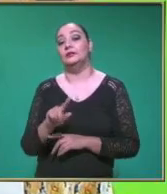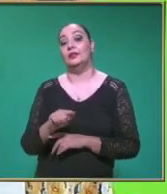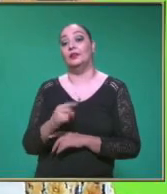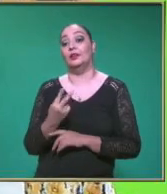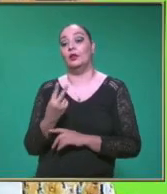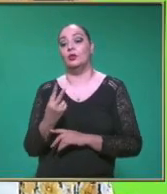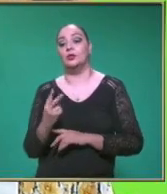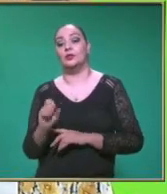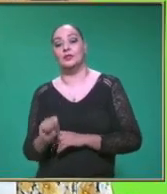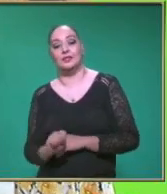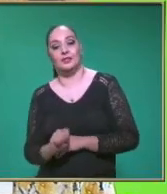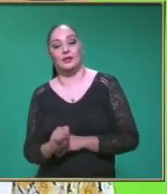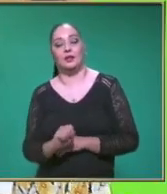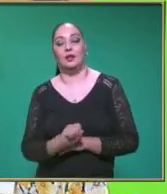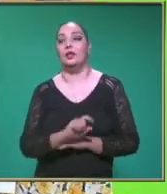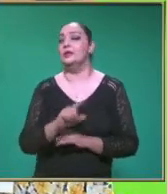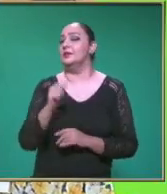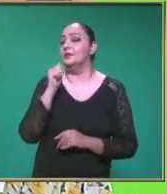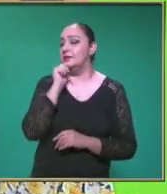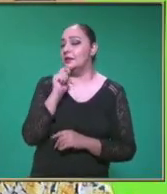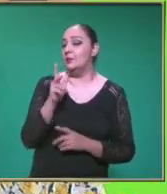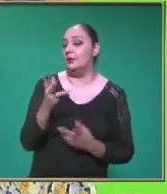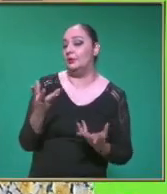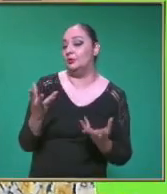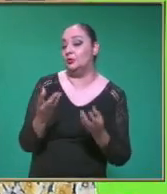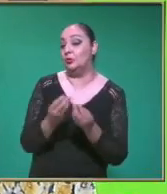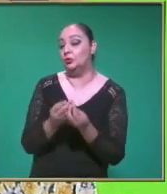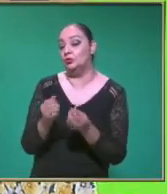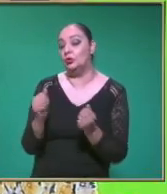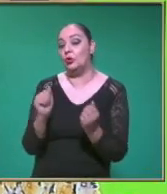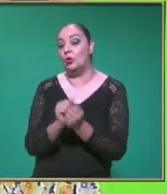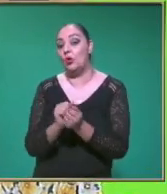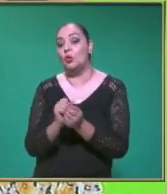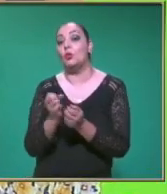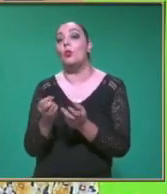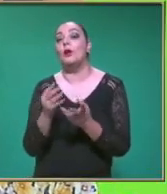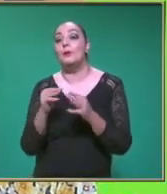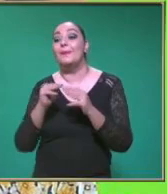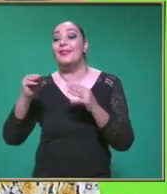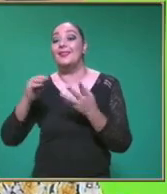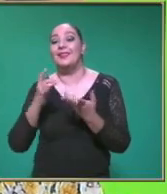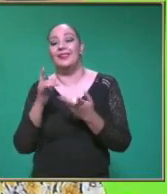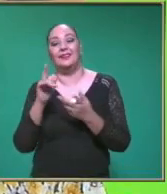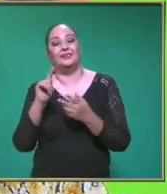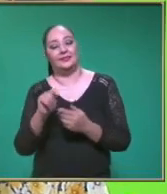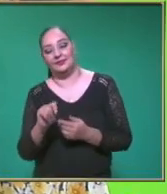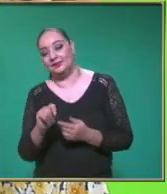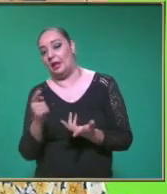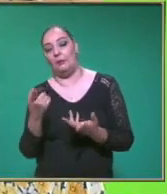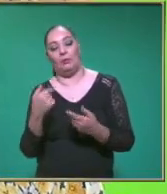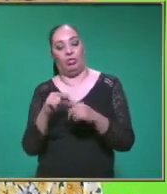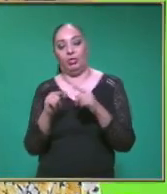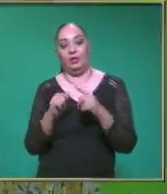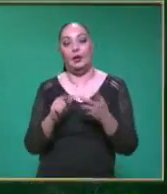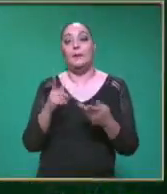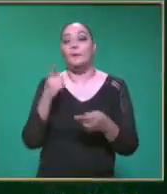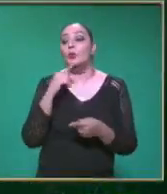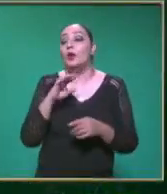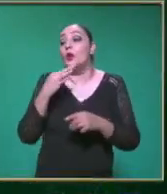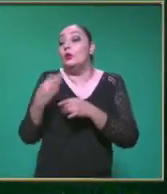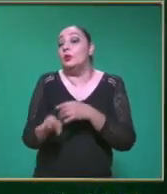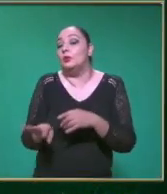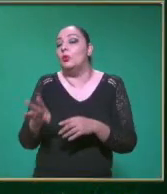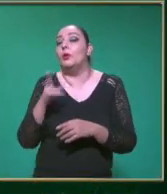O estas unidades Las vamos a utilizar También Después En operación Maestra ¿Qué vamos a hacer? Representa Recuerda Que una línea